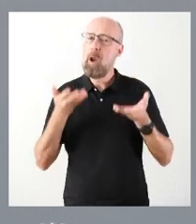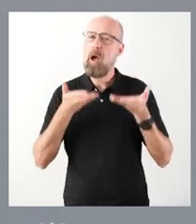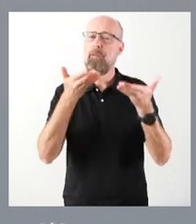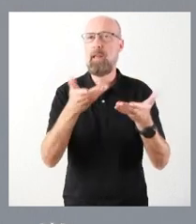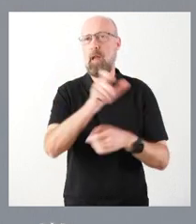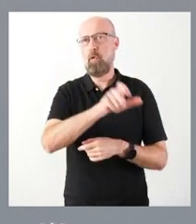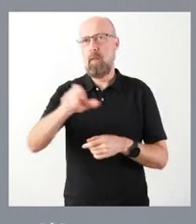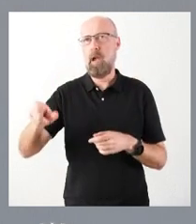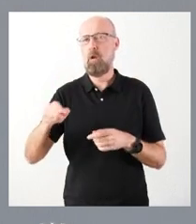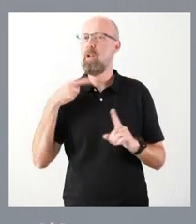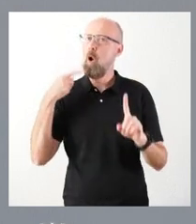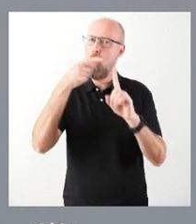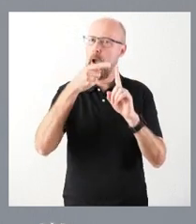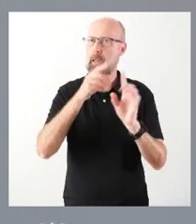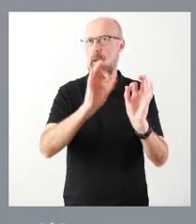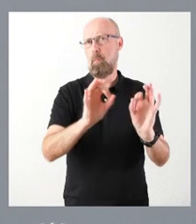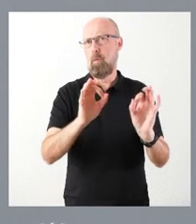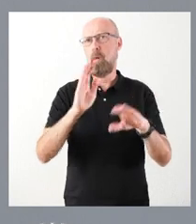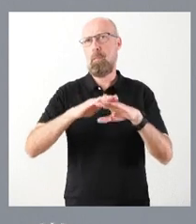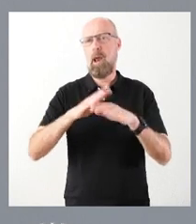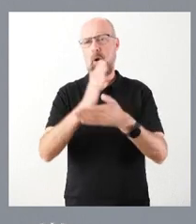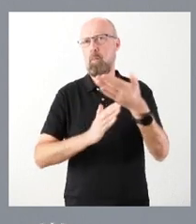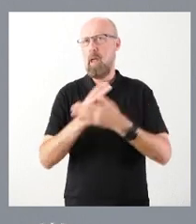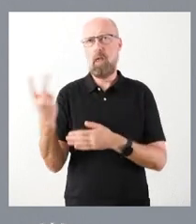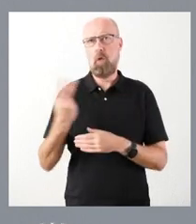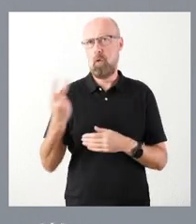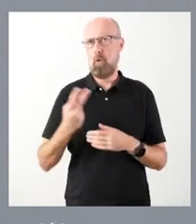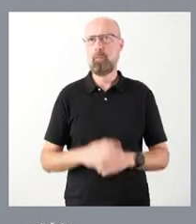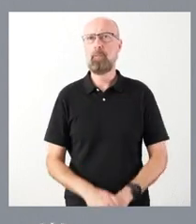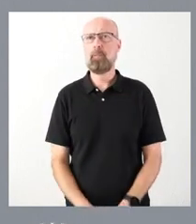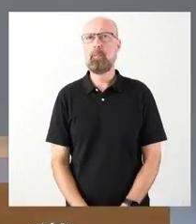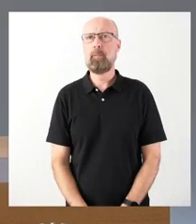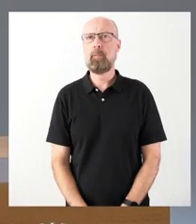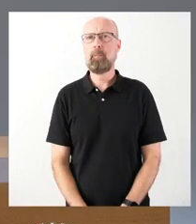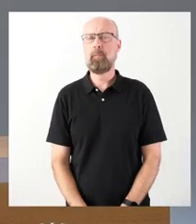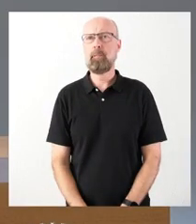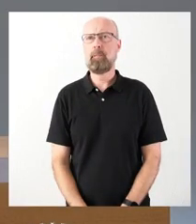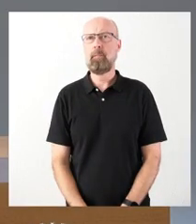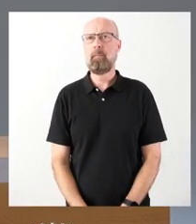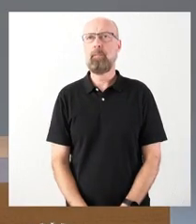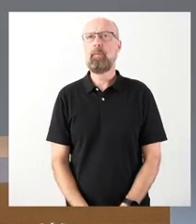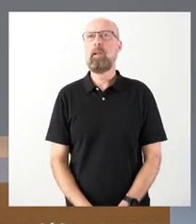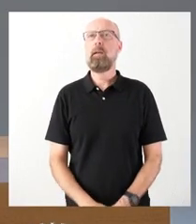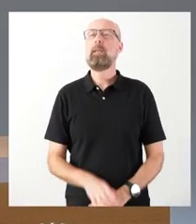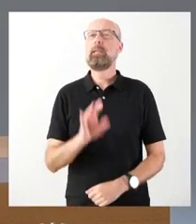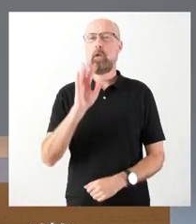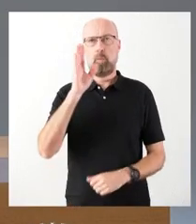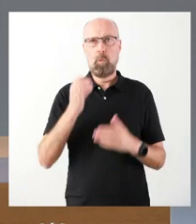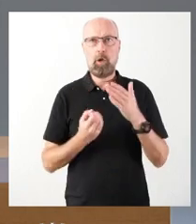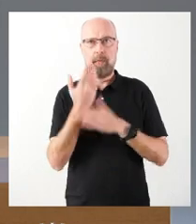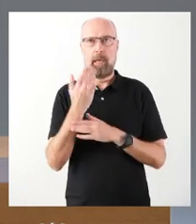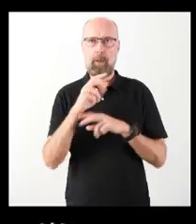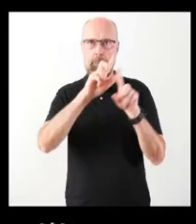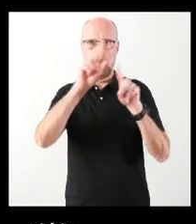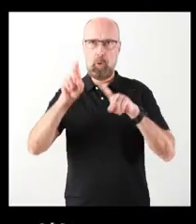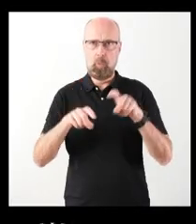pensando fundamentalmente en el ámbito de las dos comunidades autónomas de la España autonómica. Sí. Hola, buenos días. Tenía dos cuestiones.